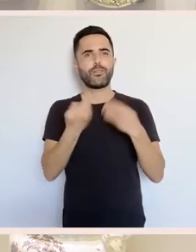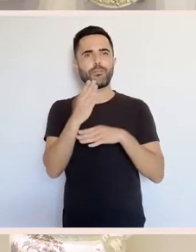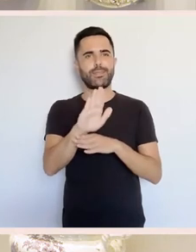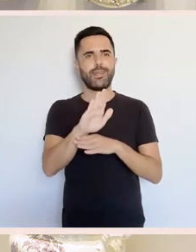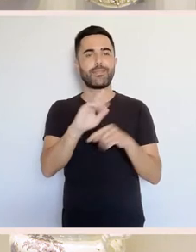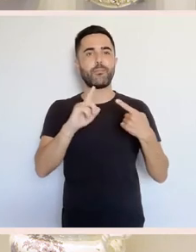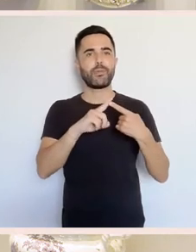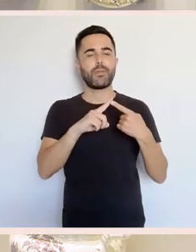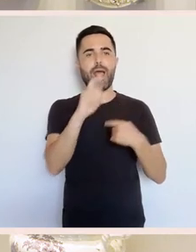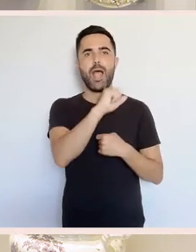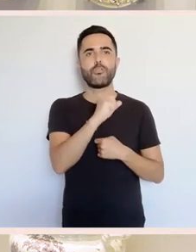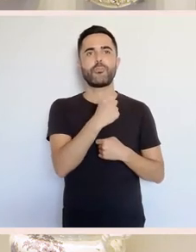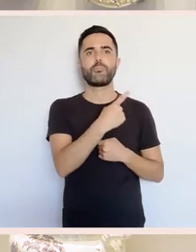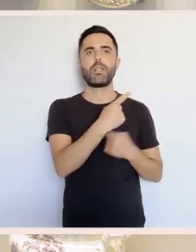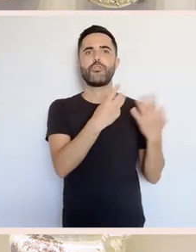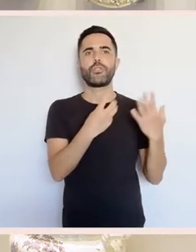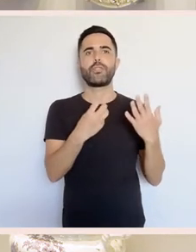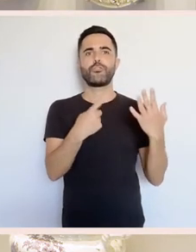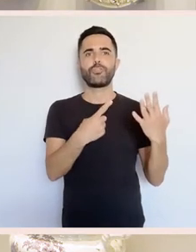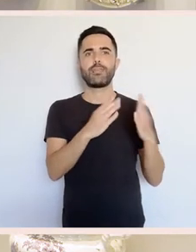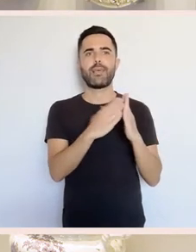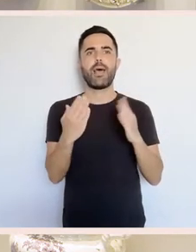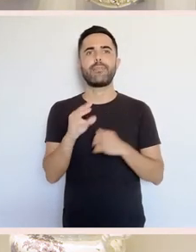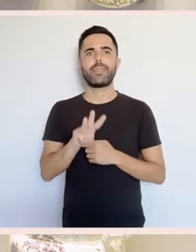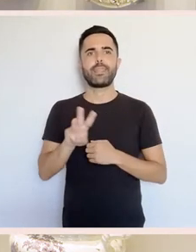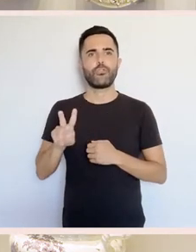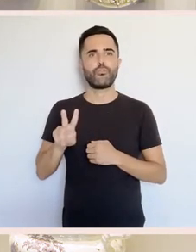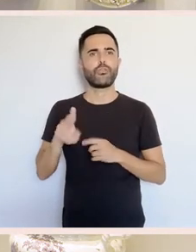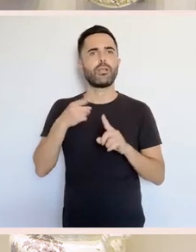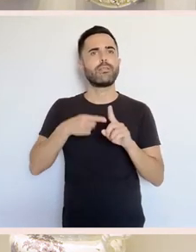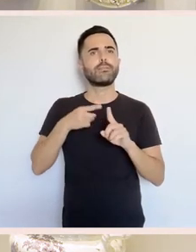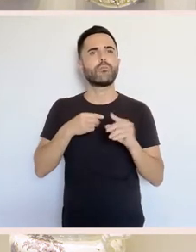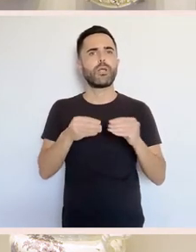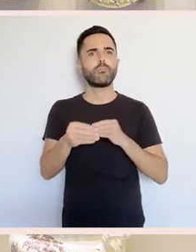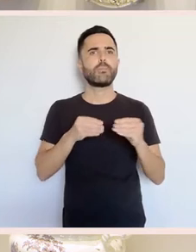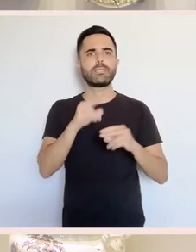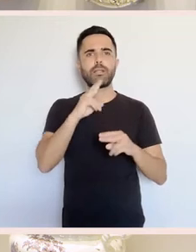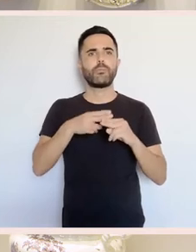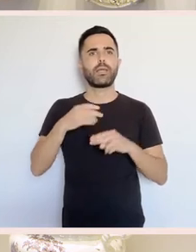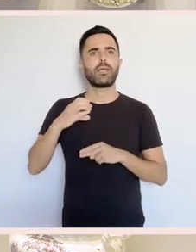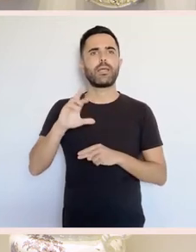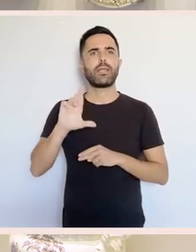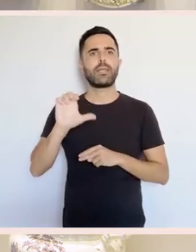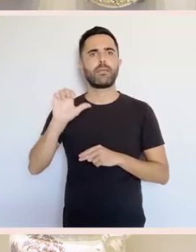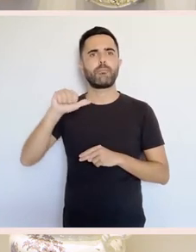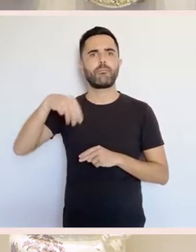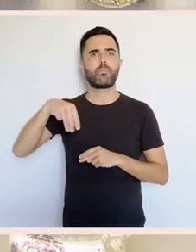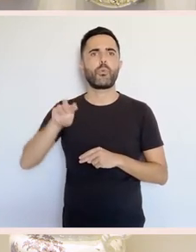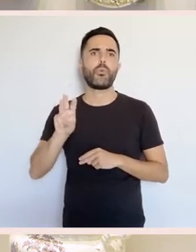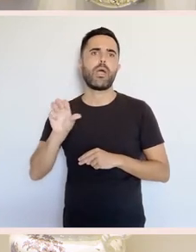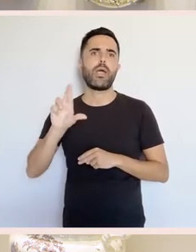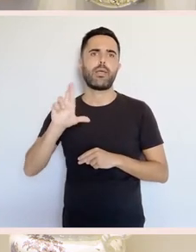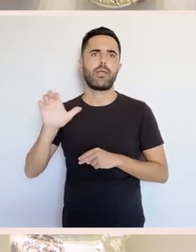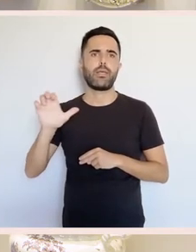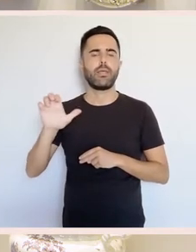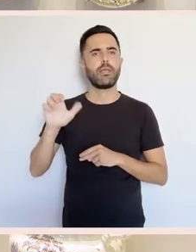a 1832, onde se utiliza unha pasta que se chama creamware, e a malloría das pezas son de tradición neoclásica. Unha segunda